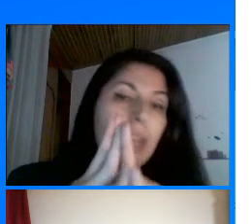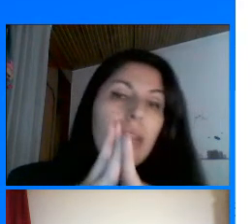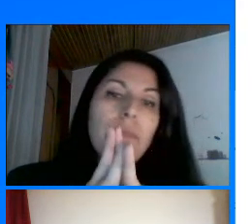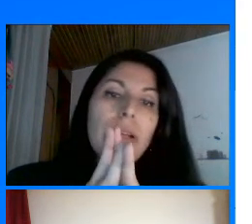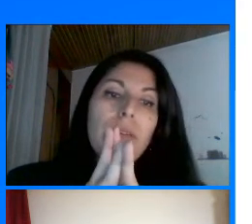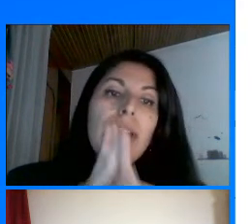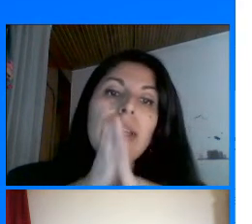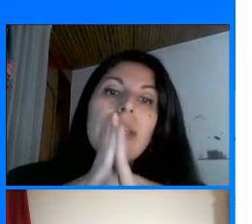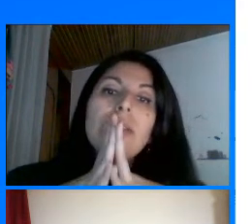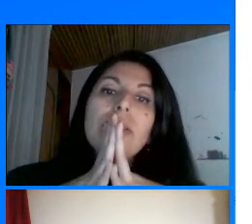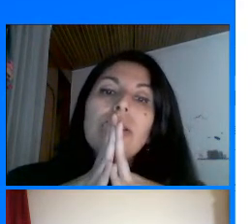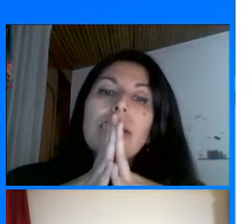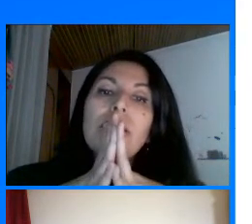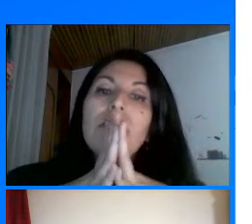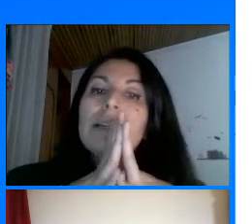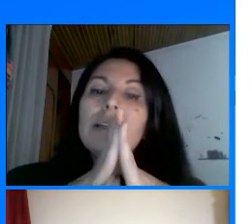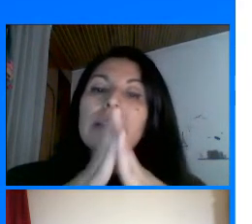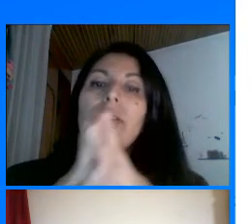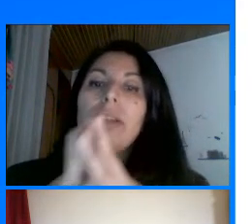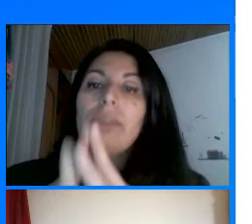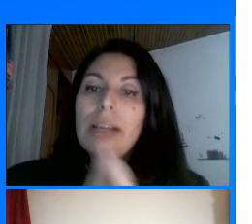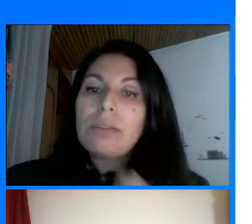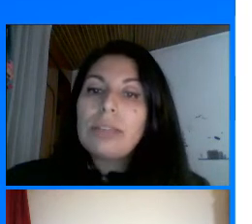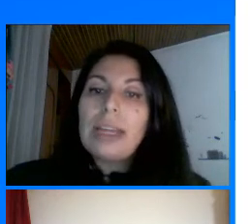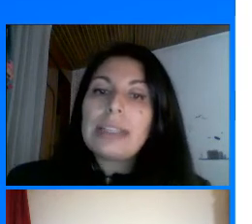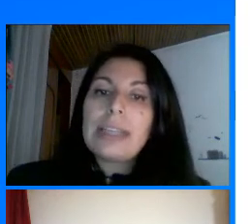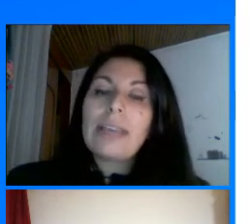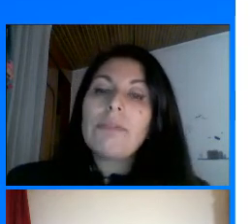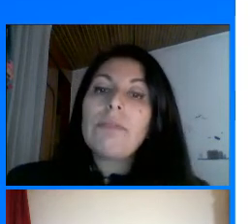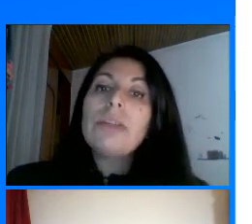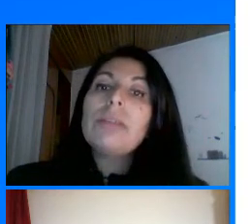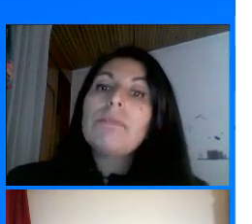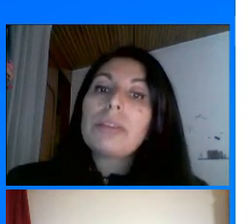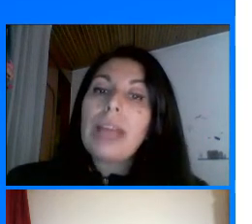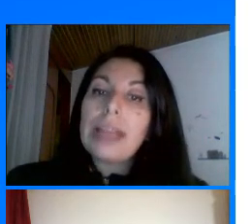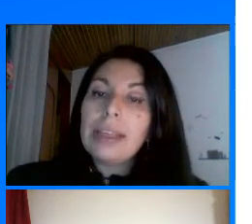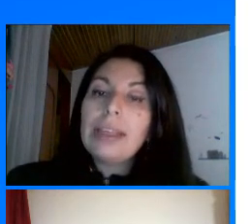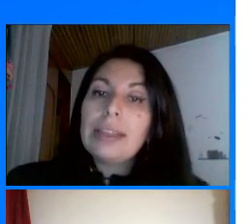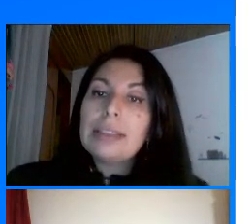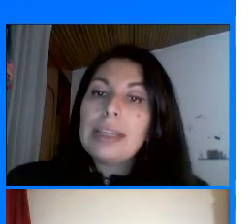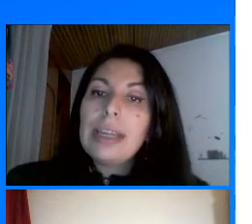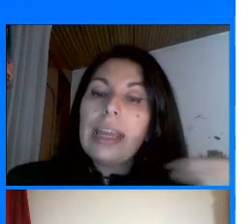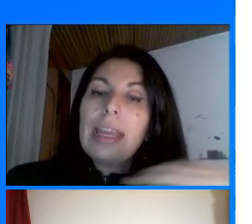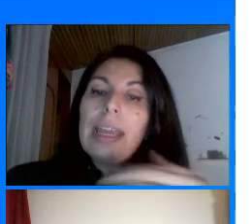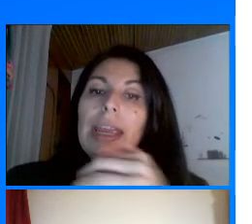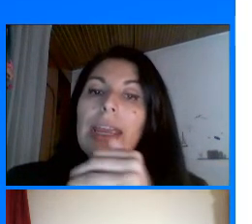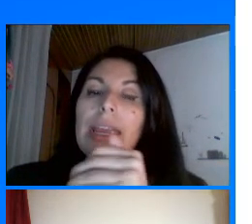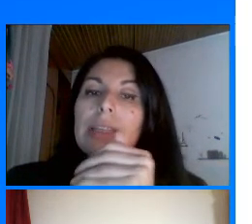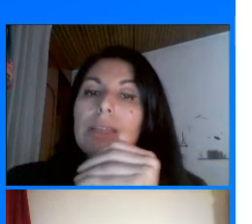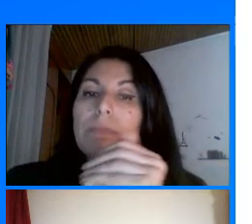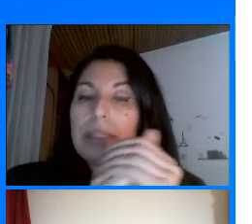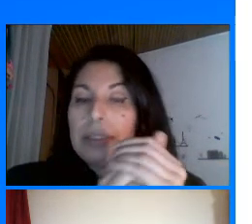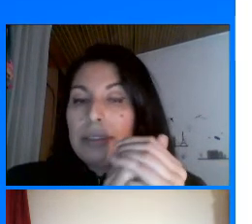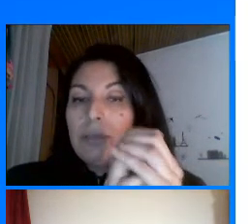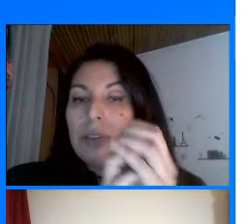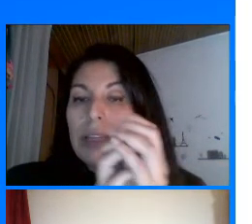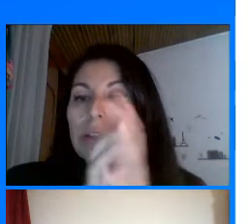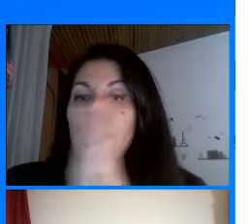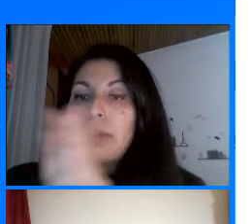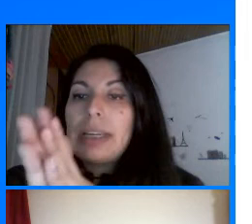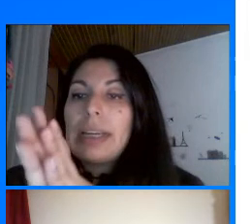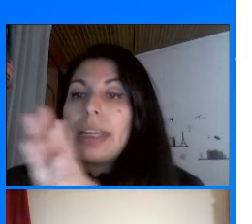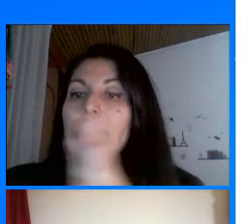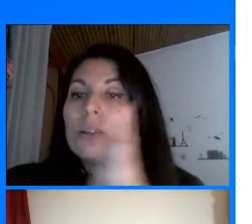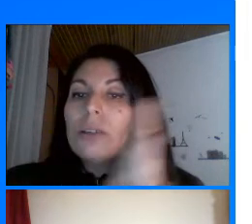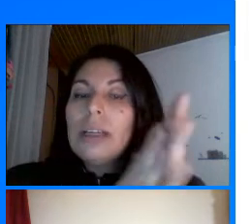Pero bueno Él hizo todo el recorrido De la ruta De la seda Que fue muy importante ¿Sí? Después Unos